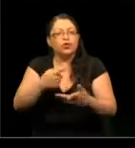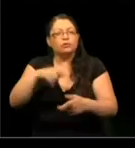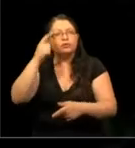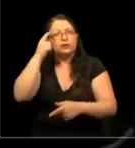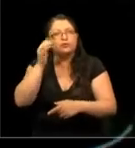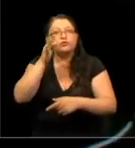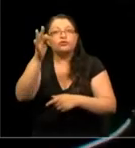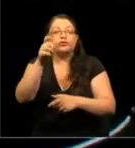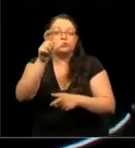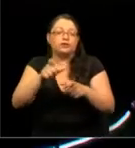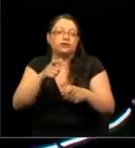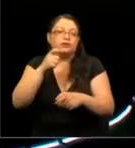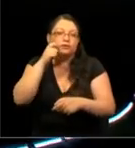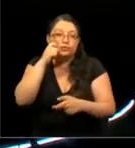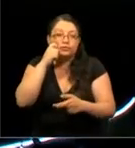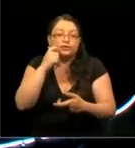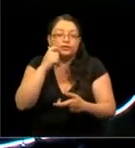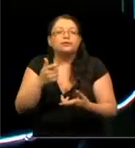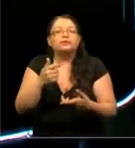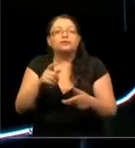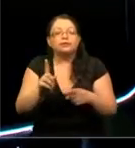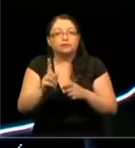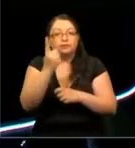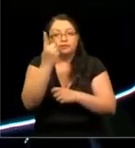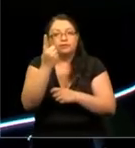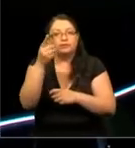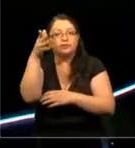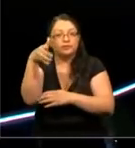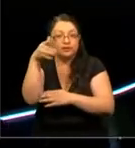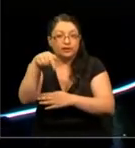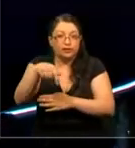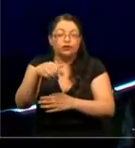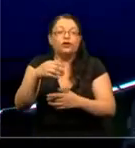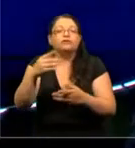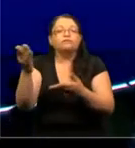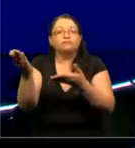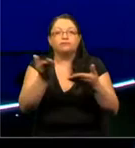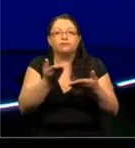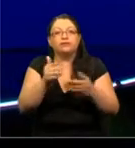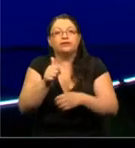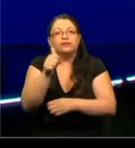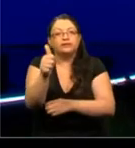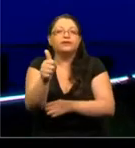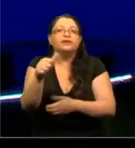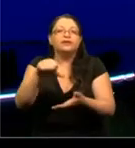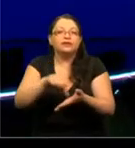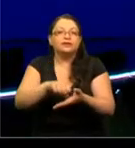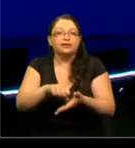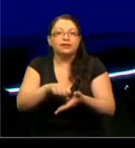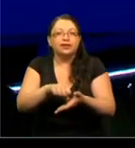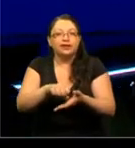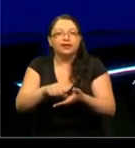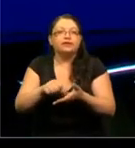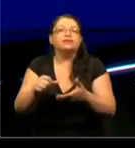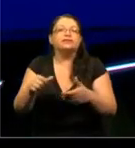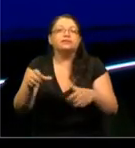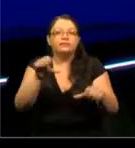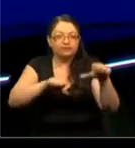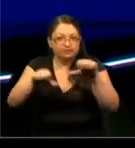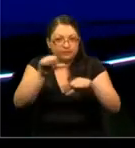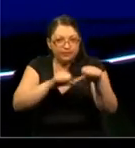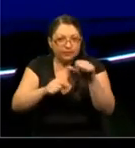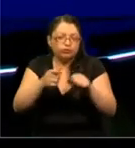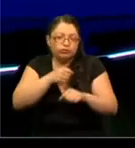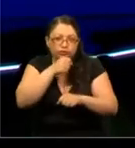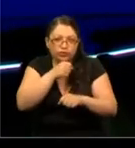vida humana. Para iniciar el primer panel del día, invitamos al escenario al director del Centro de Gerociencia, Salud Mental y